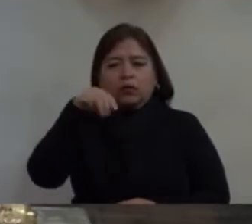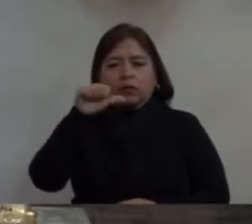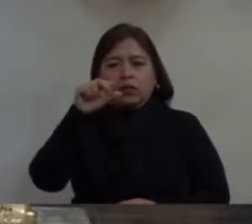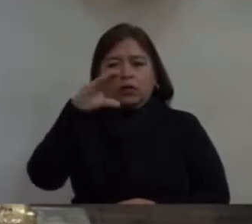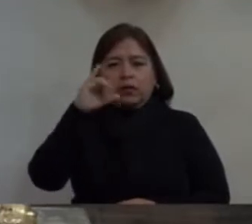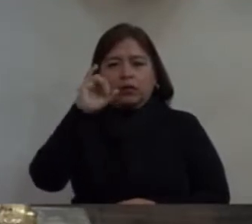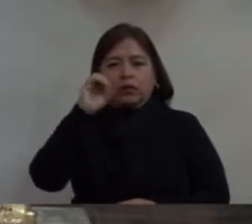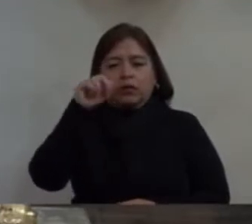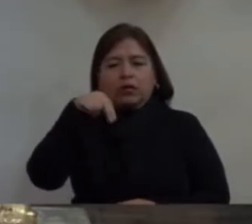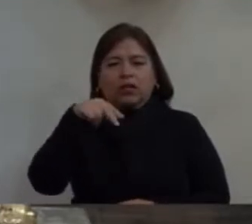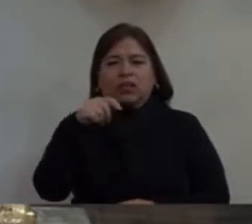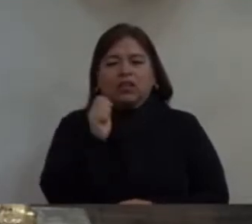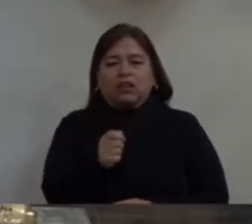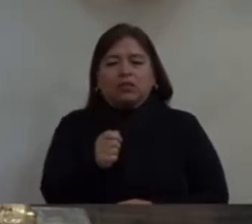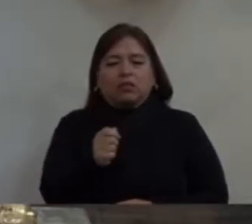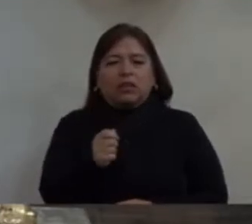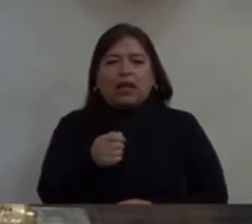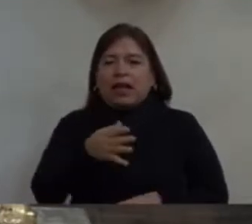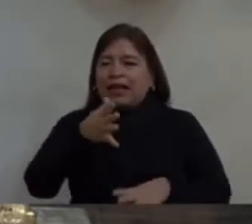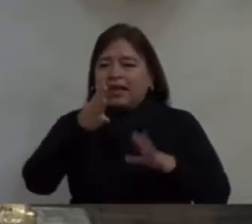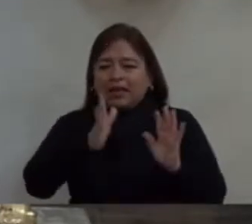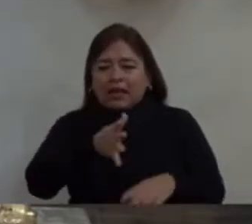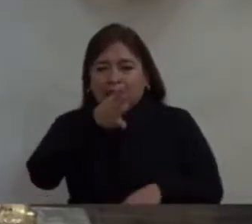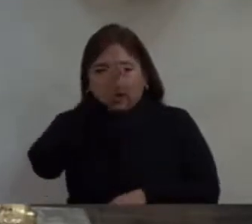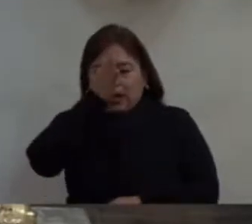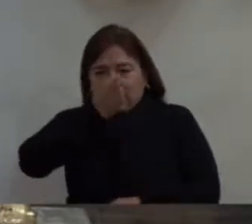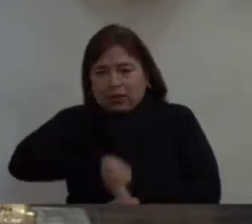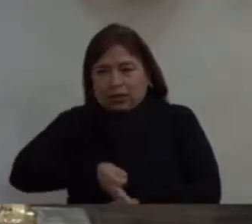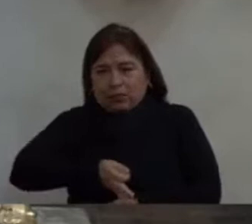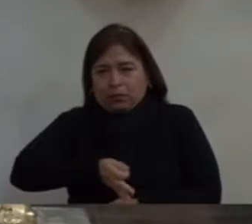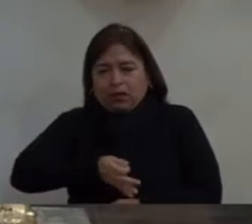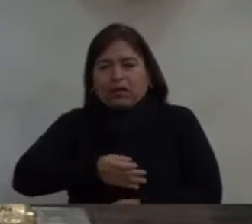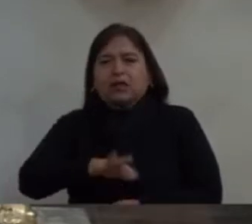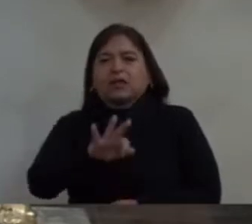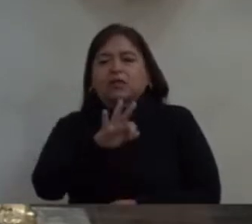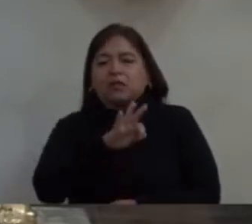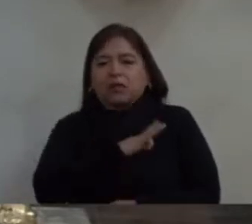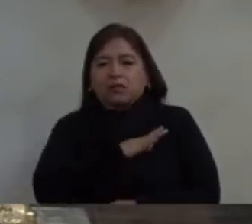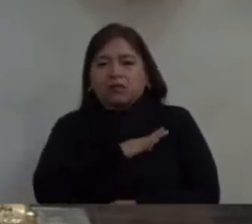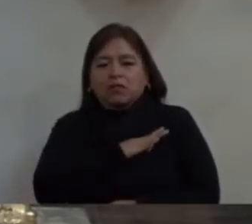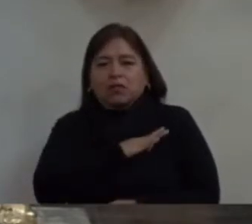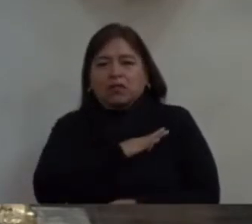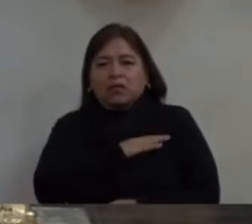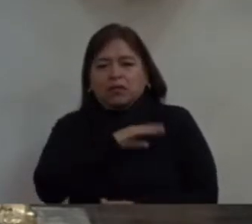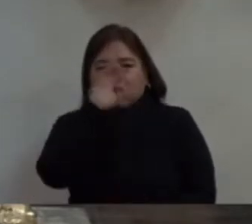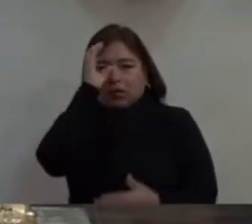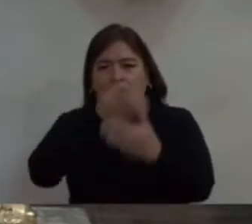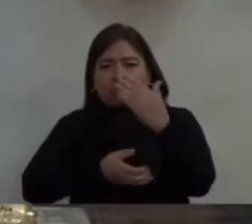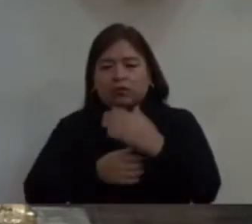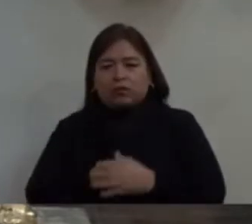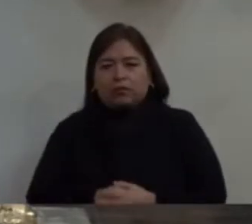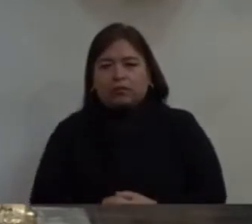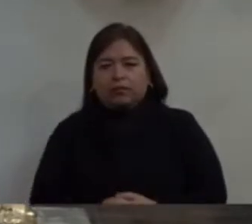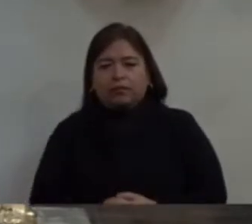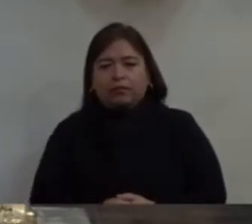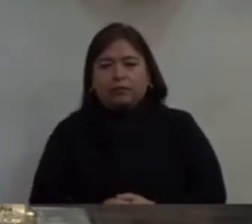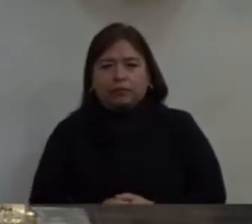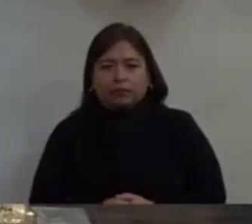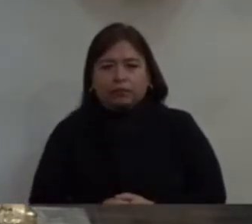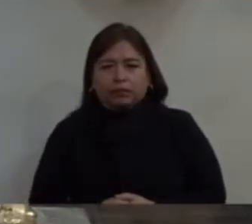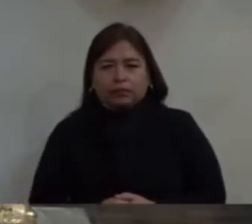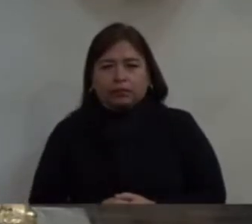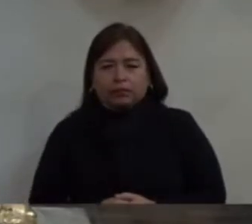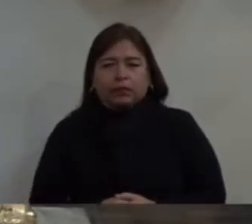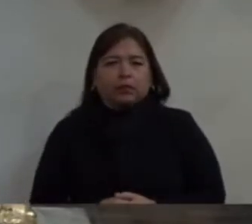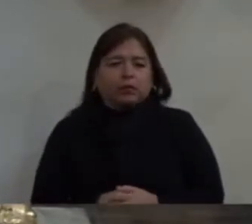ya existe. Se reafirma la fe. ¿Qué es lo que recibimos el día de